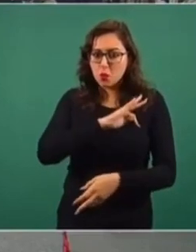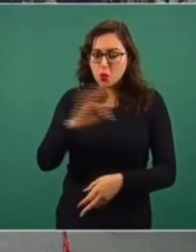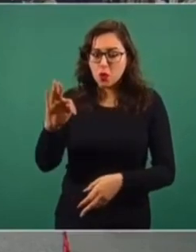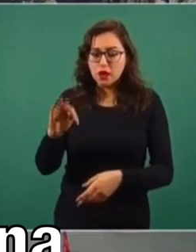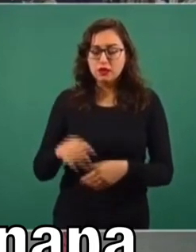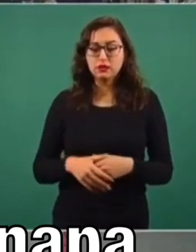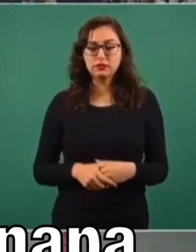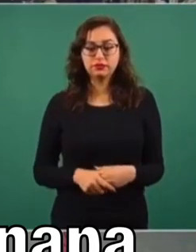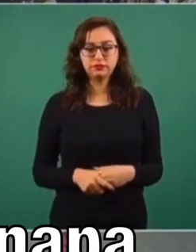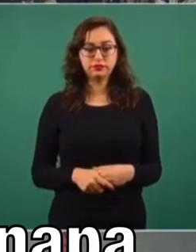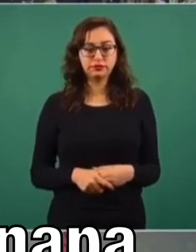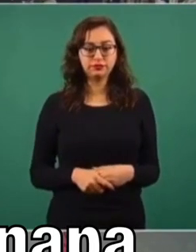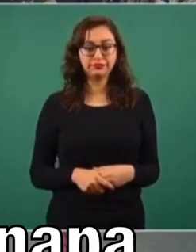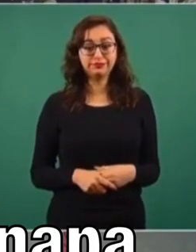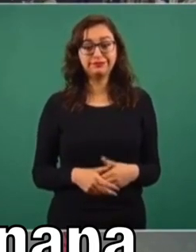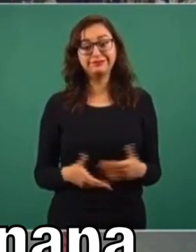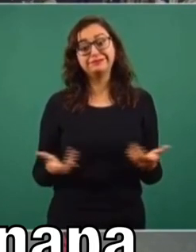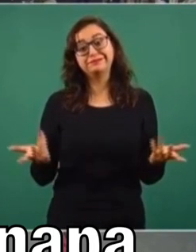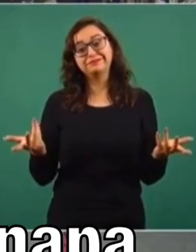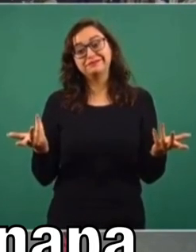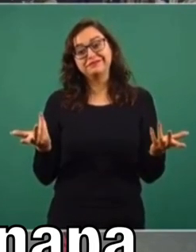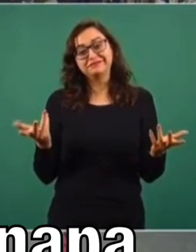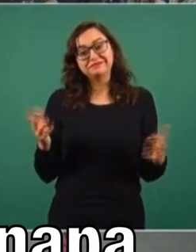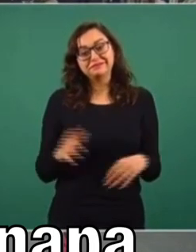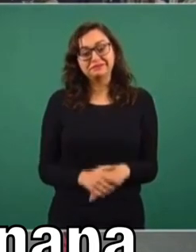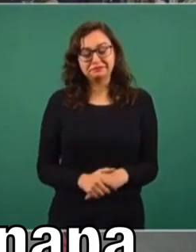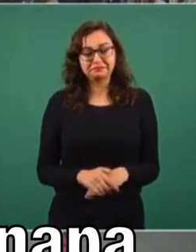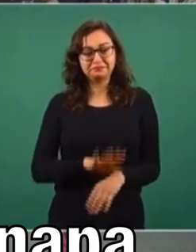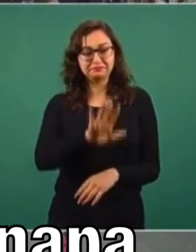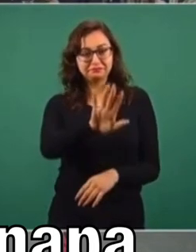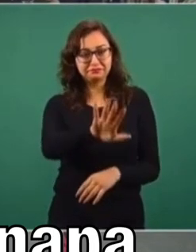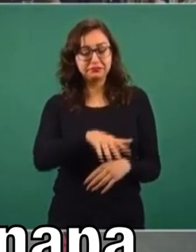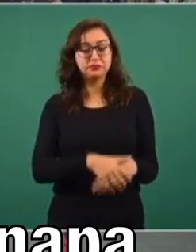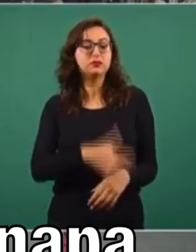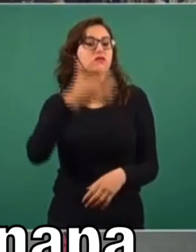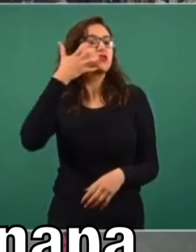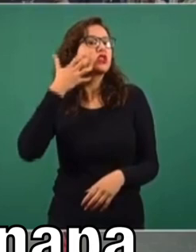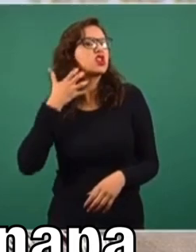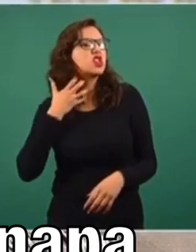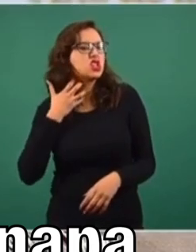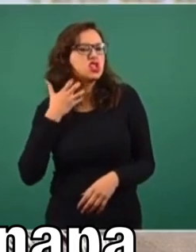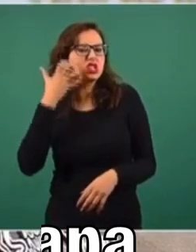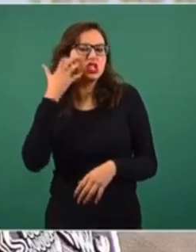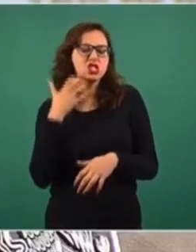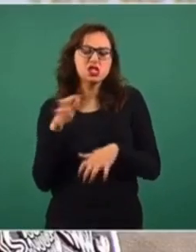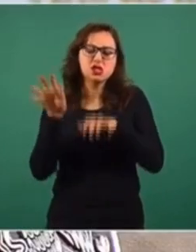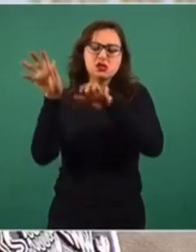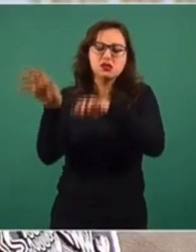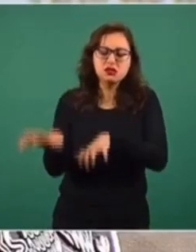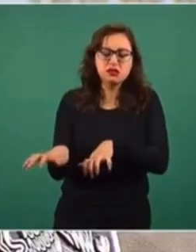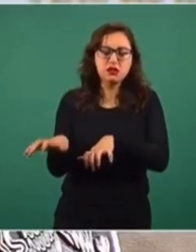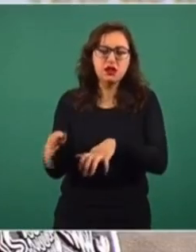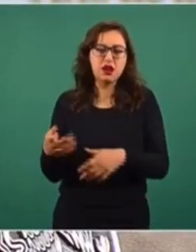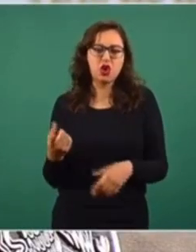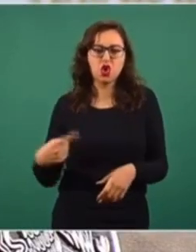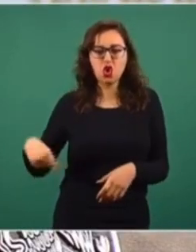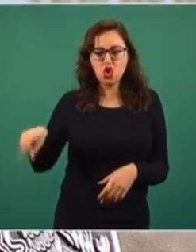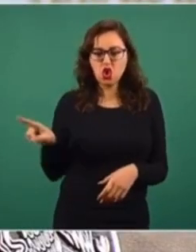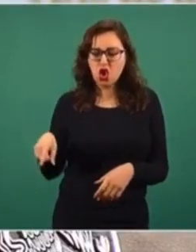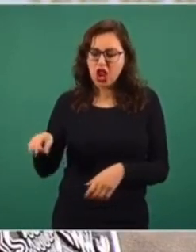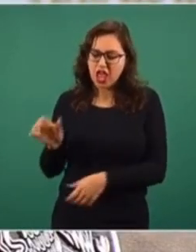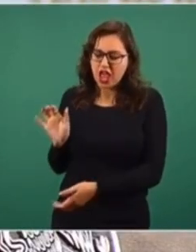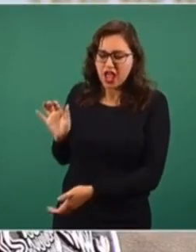...pisando la cola al tigre y cuando eso sucede hay reacciones y la principal reacción es tratar de demeritar,